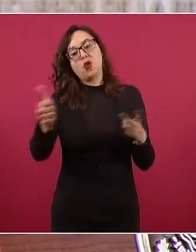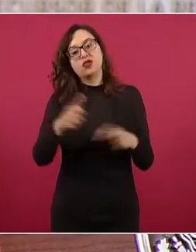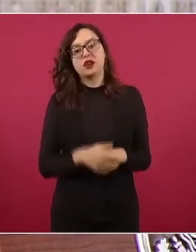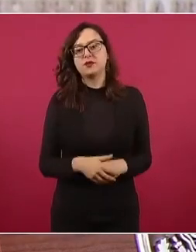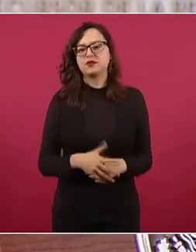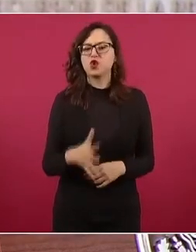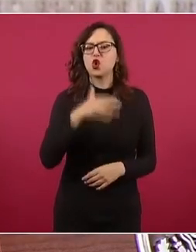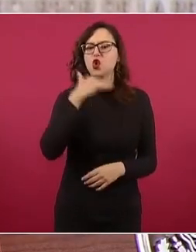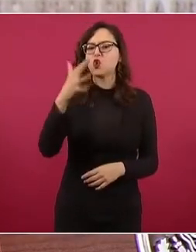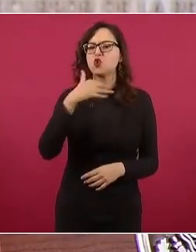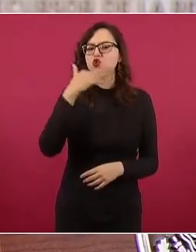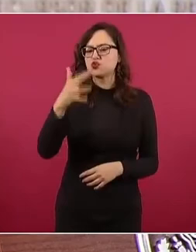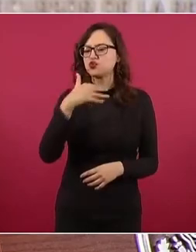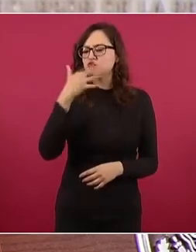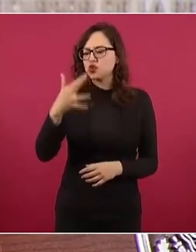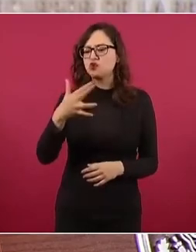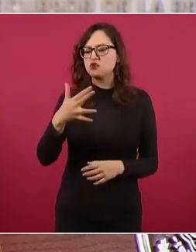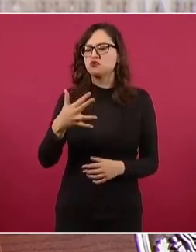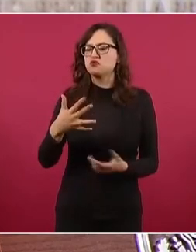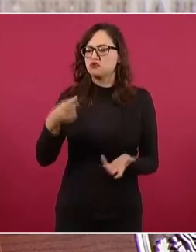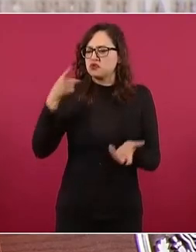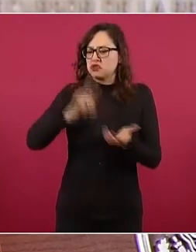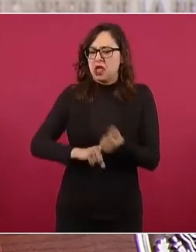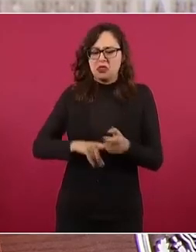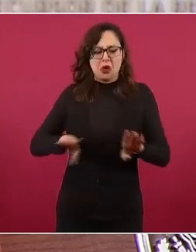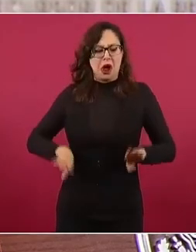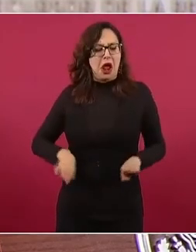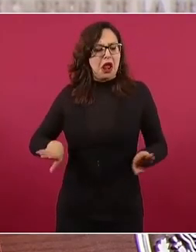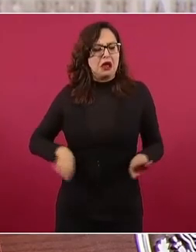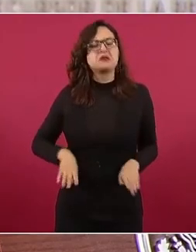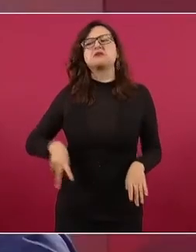corrupción es parte de la cultura del pueblo de México.